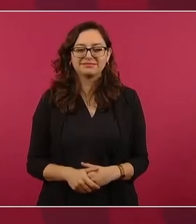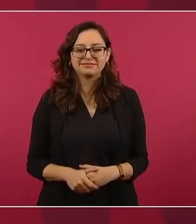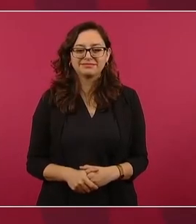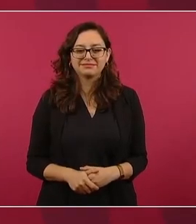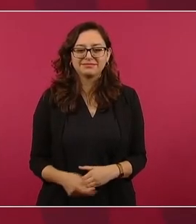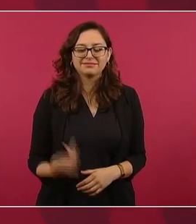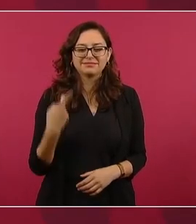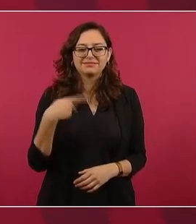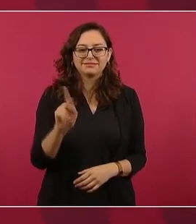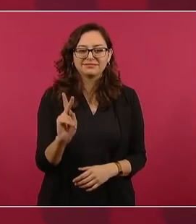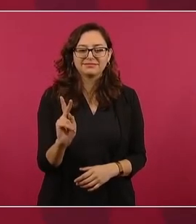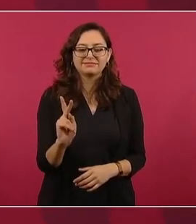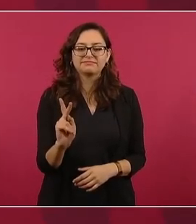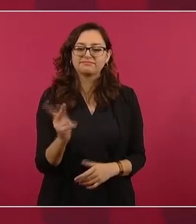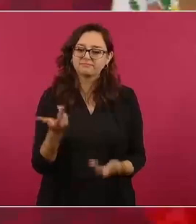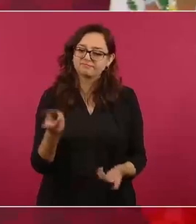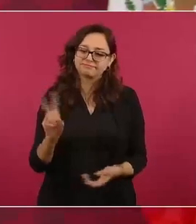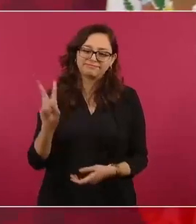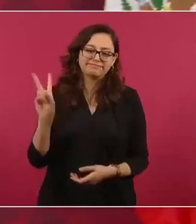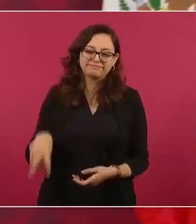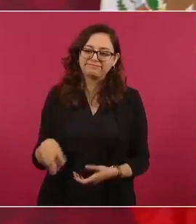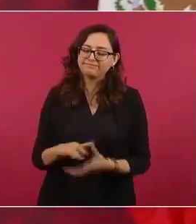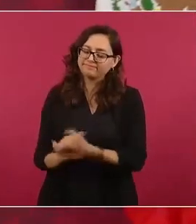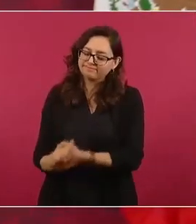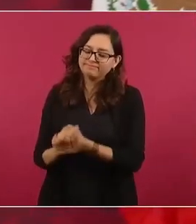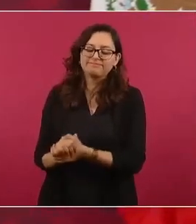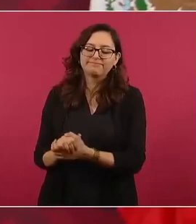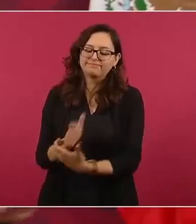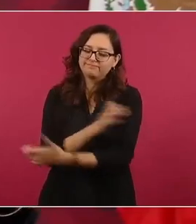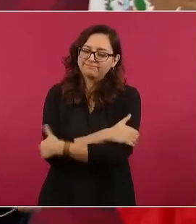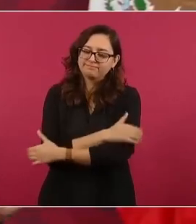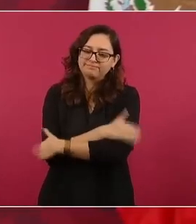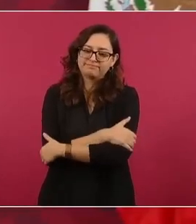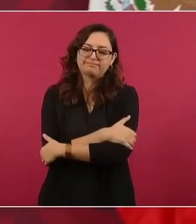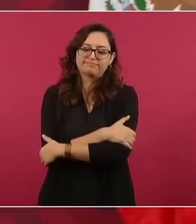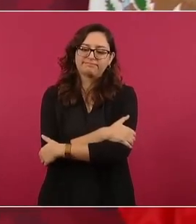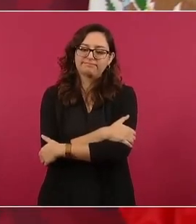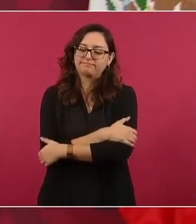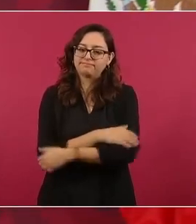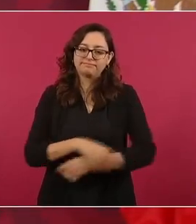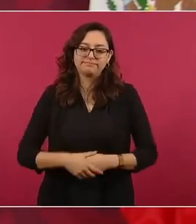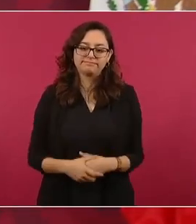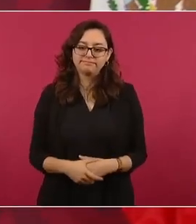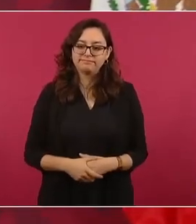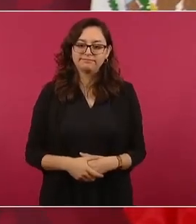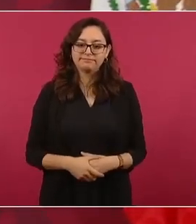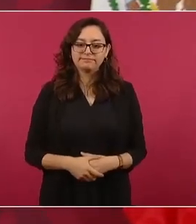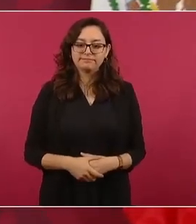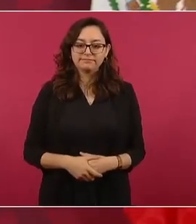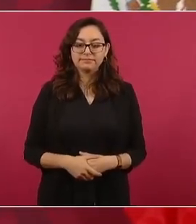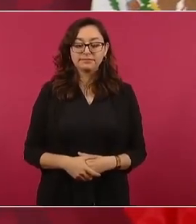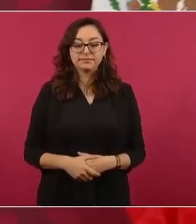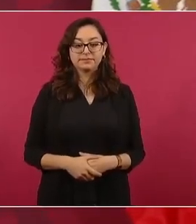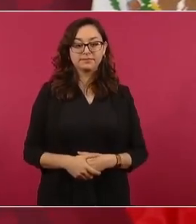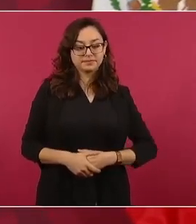un saludo a don Erick. Y están